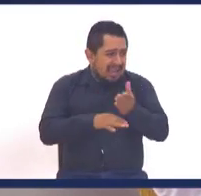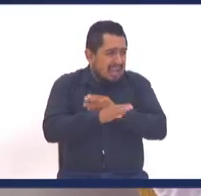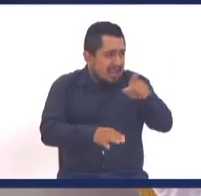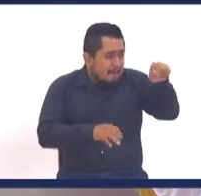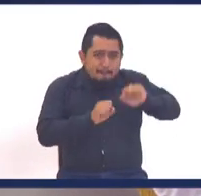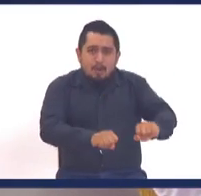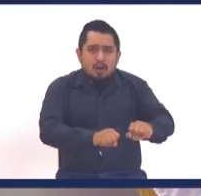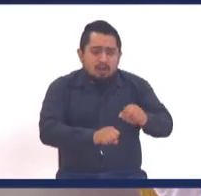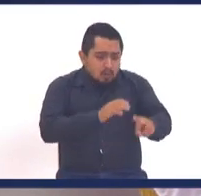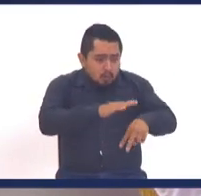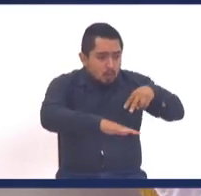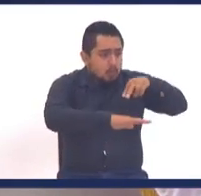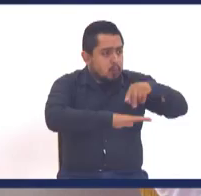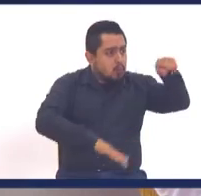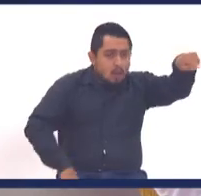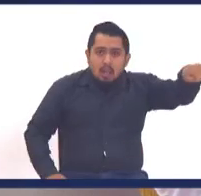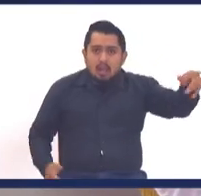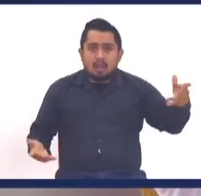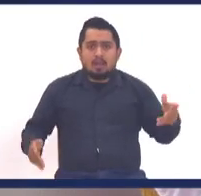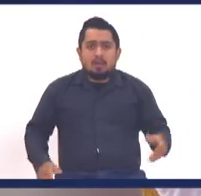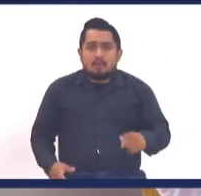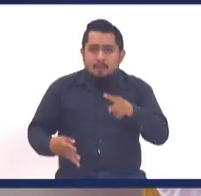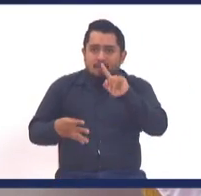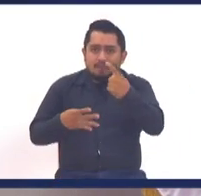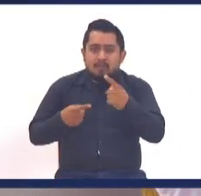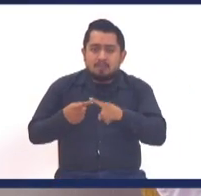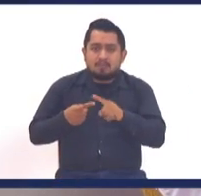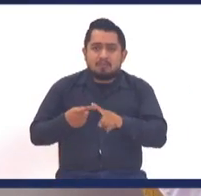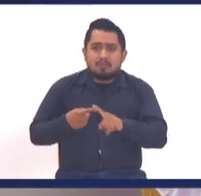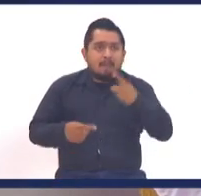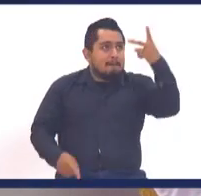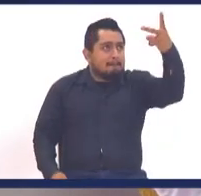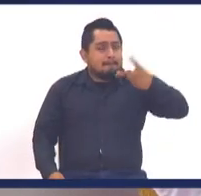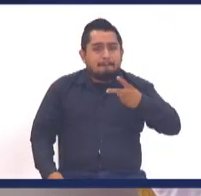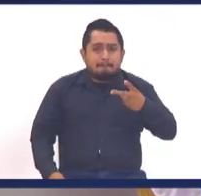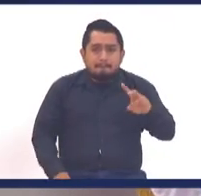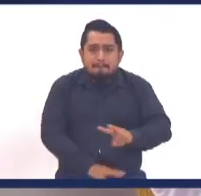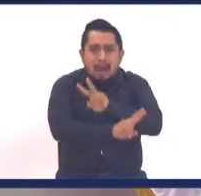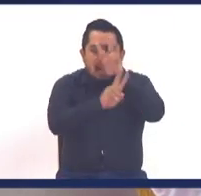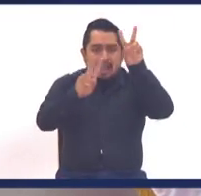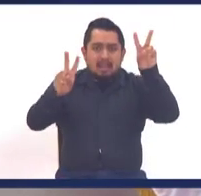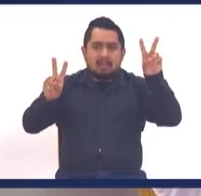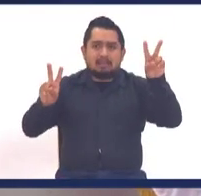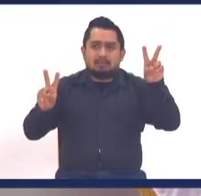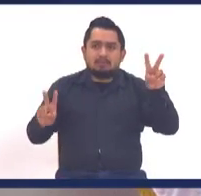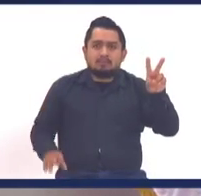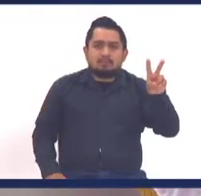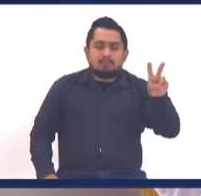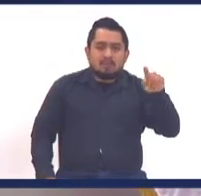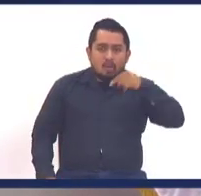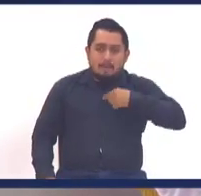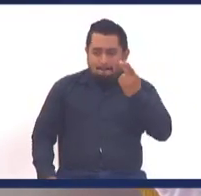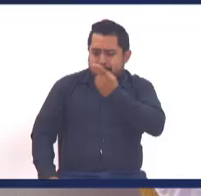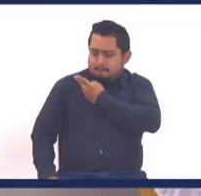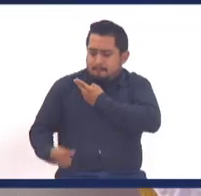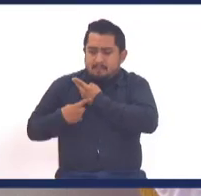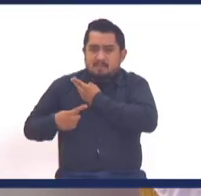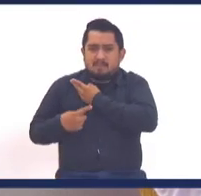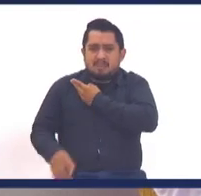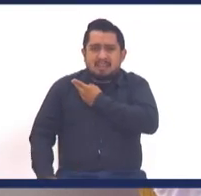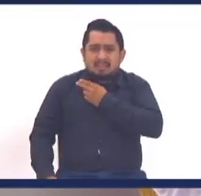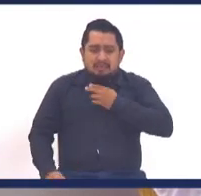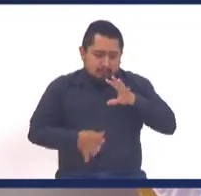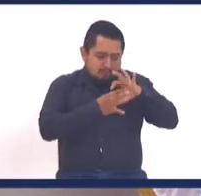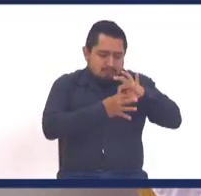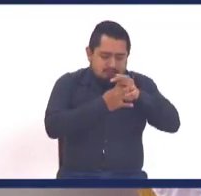¿Y para qué me vivifica Cristo? Número uno, para que pueda tener paz con Dios. Para que pueda entender que los pecados que venía hablando